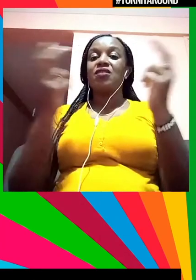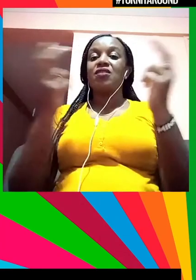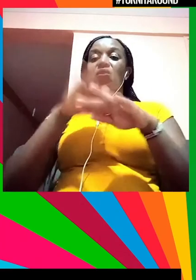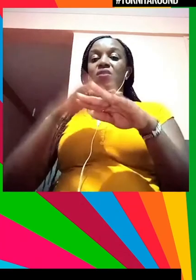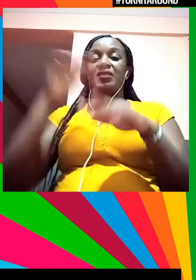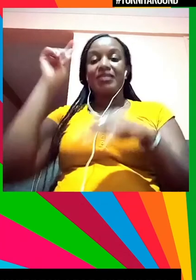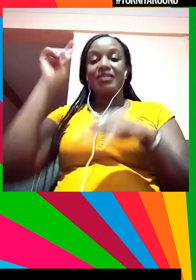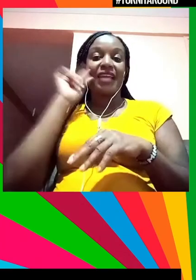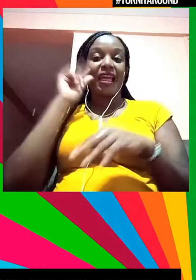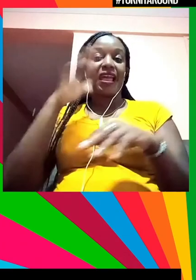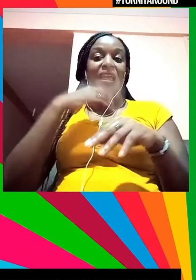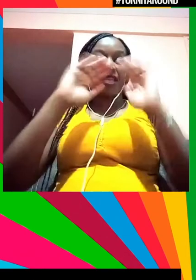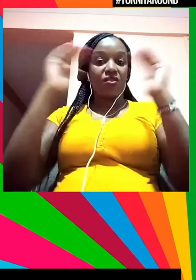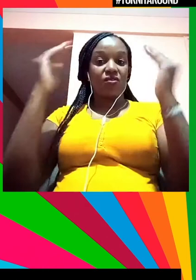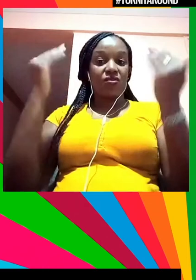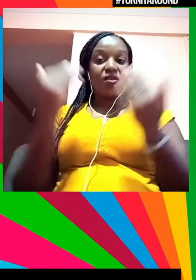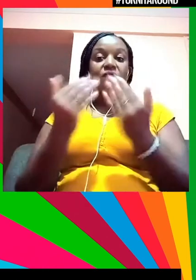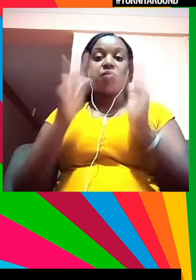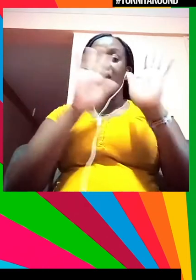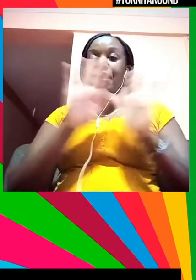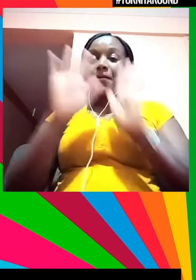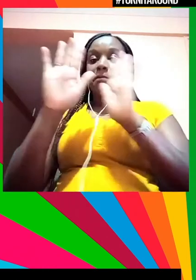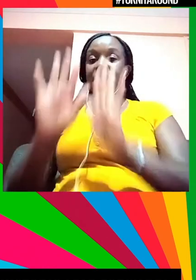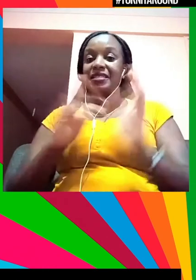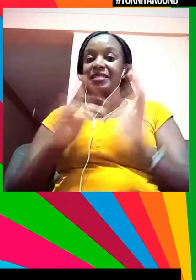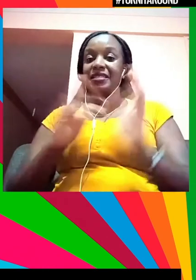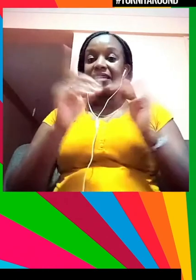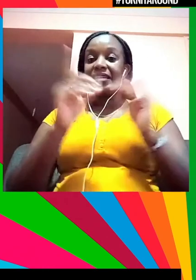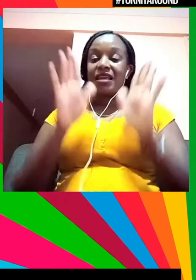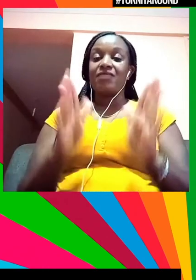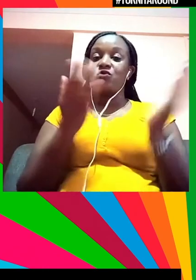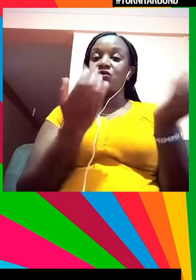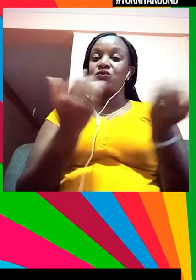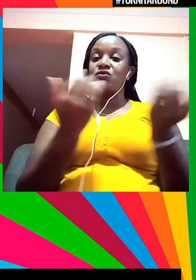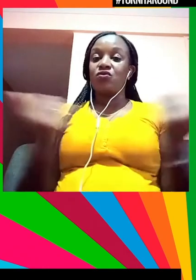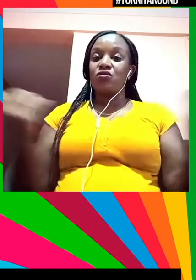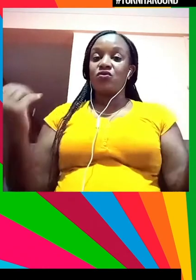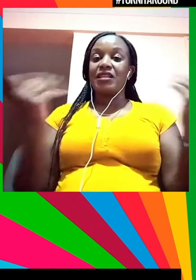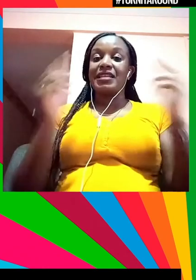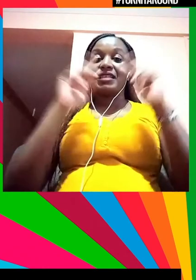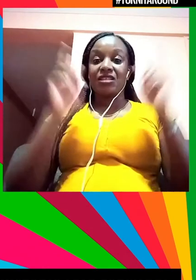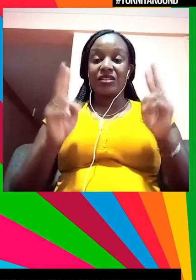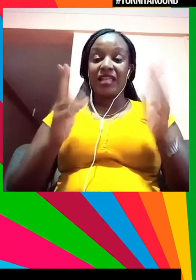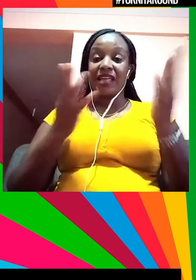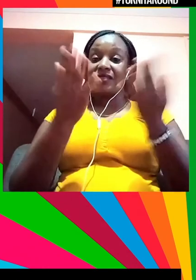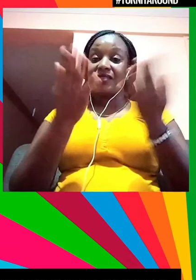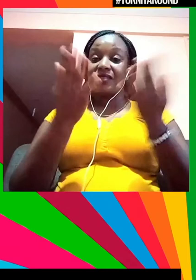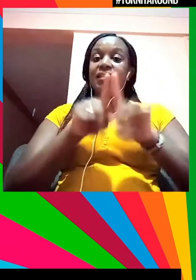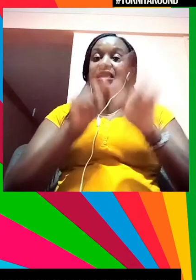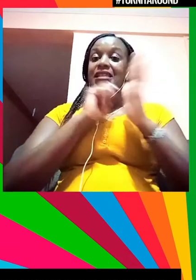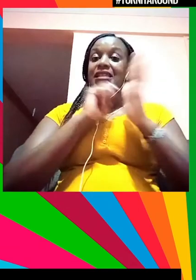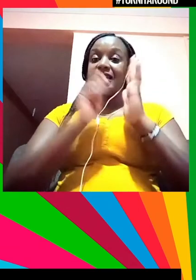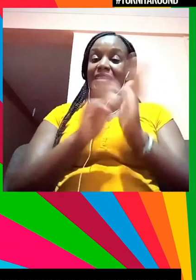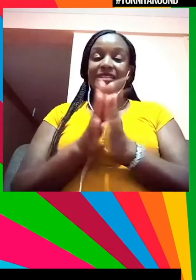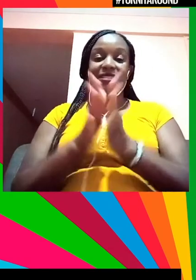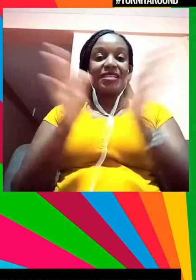Ha colaborado con la ONU y también ha sido directora de campañas de Save the Children. Actualmente es la secretaria general de la Alianza